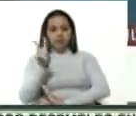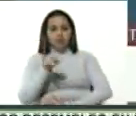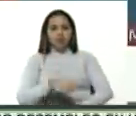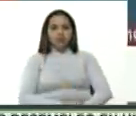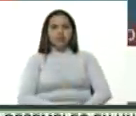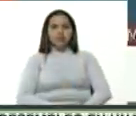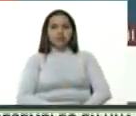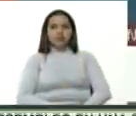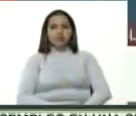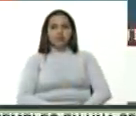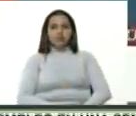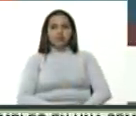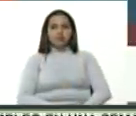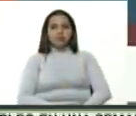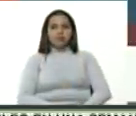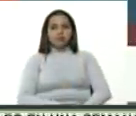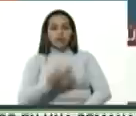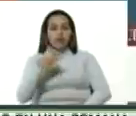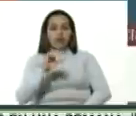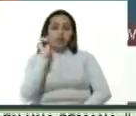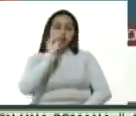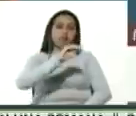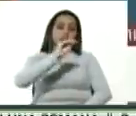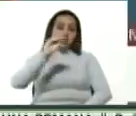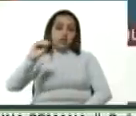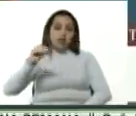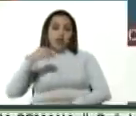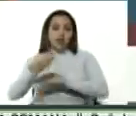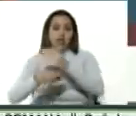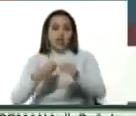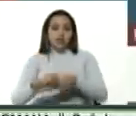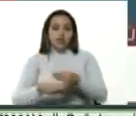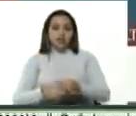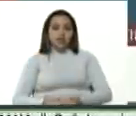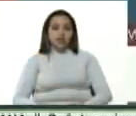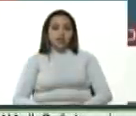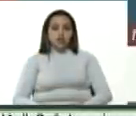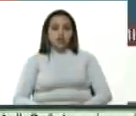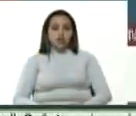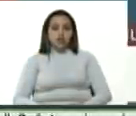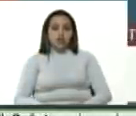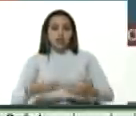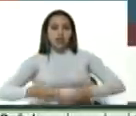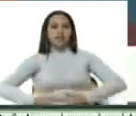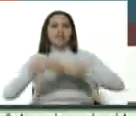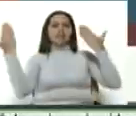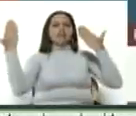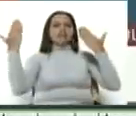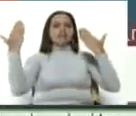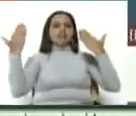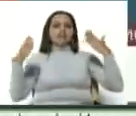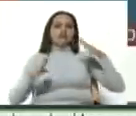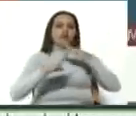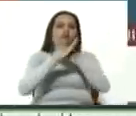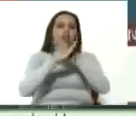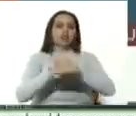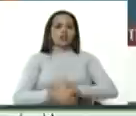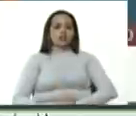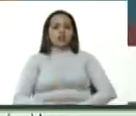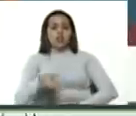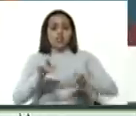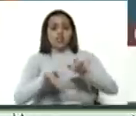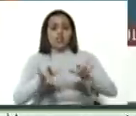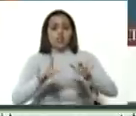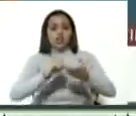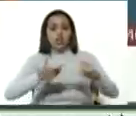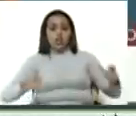Aquí están los llamados que han hecho al levantamiento de las sanciones del Secretario General de